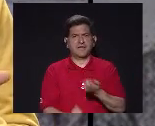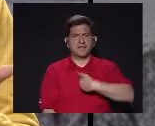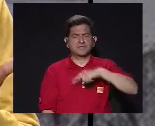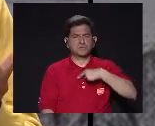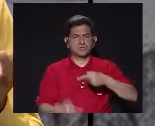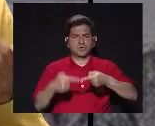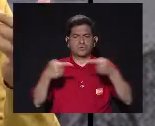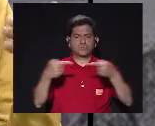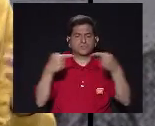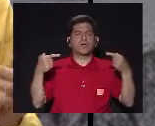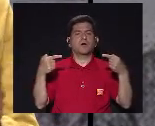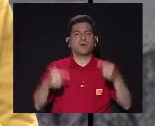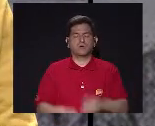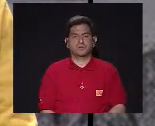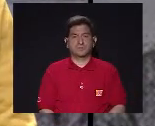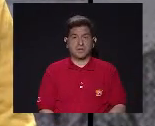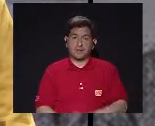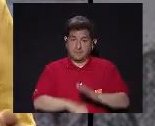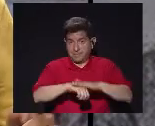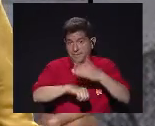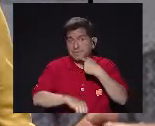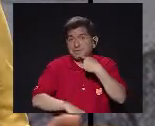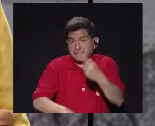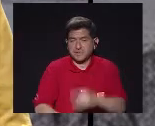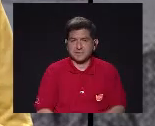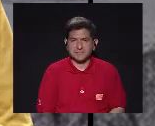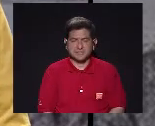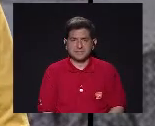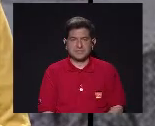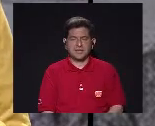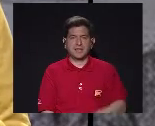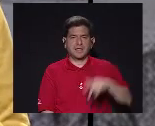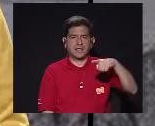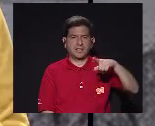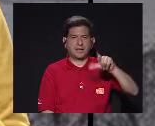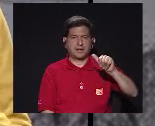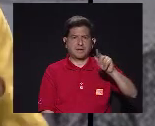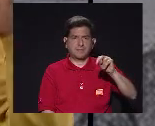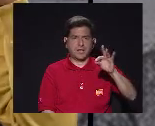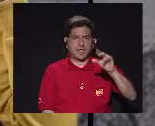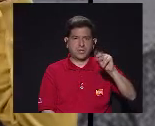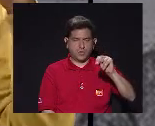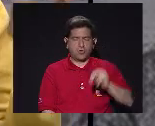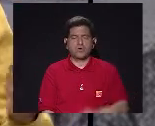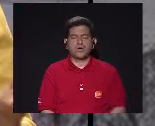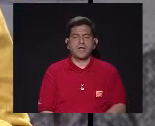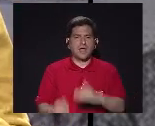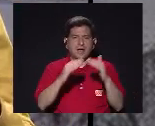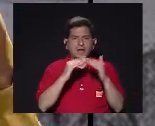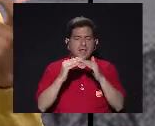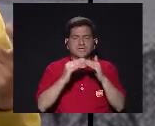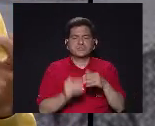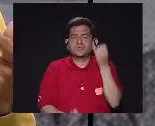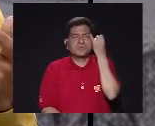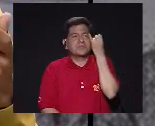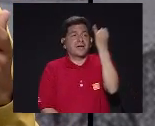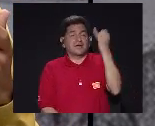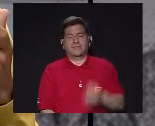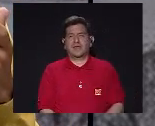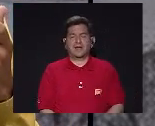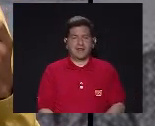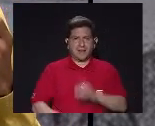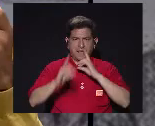Estamos contradiciendo Si ustedes me permiten Digamos Platón En la ciudad ideal En los diálogos